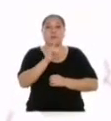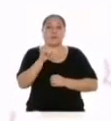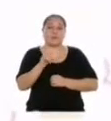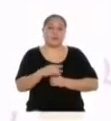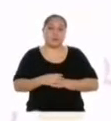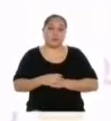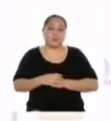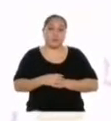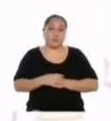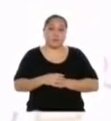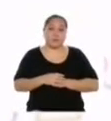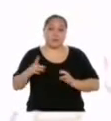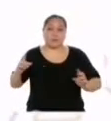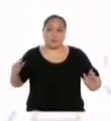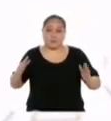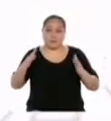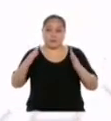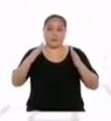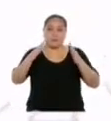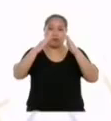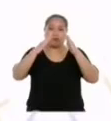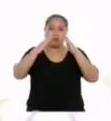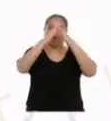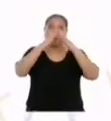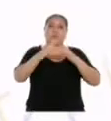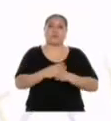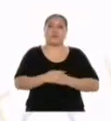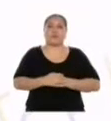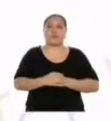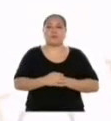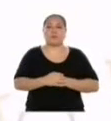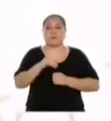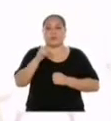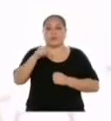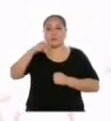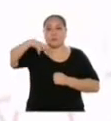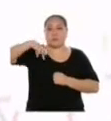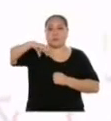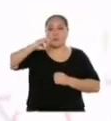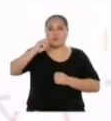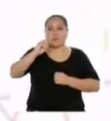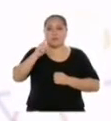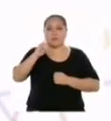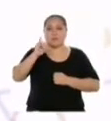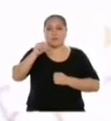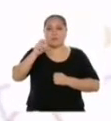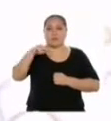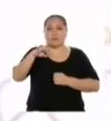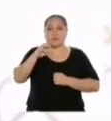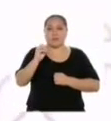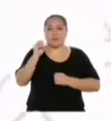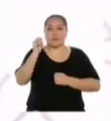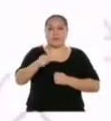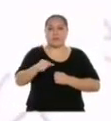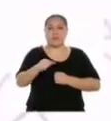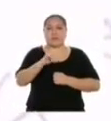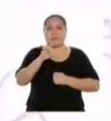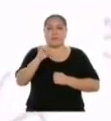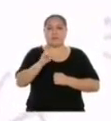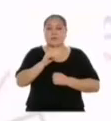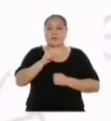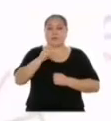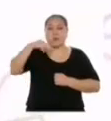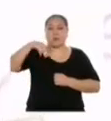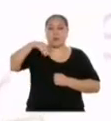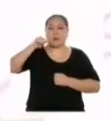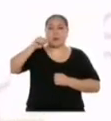para unir con líneas rectas los puntos que tenemos marcados. Los polígonos de frecuencias siempre deben empezar en una marca de clase anterior